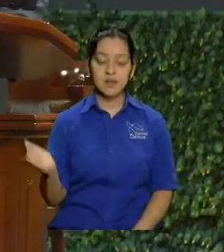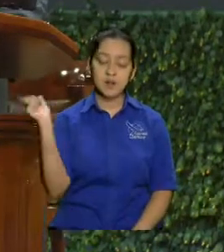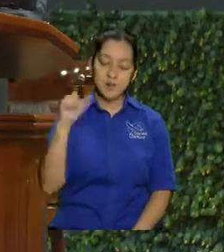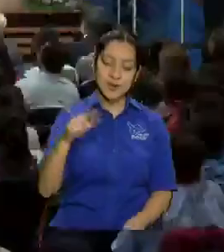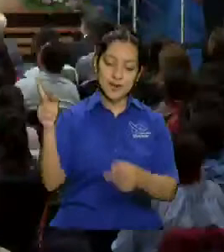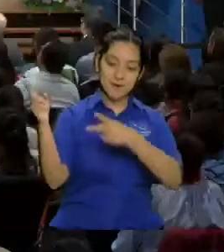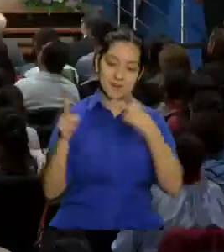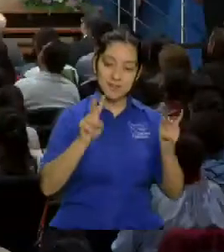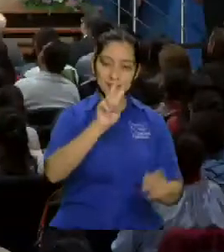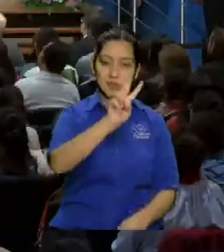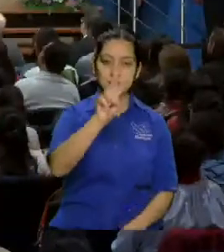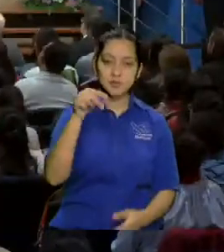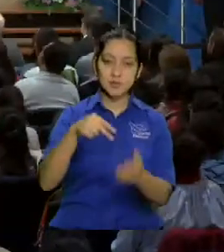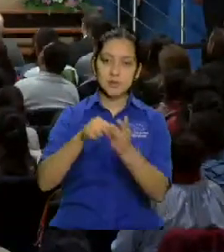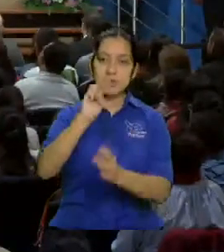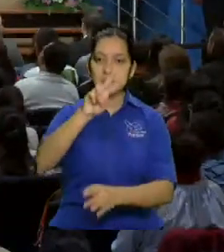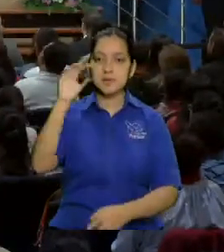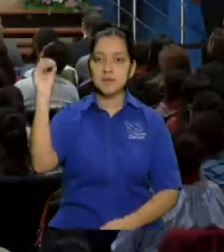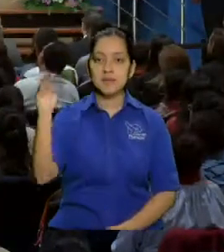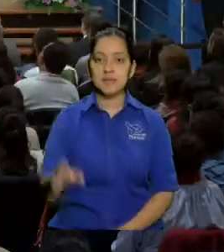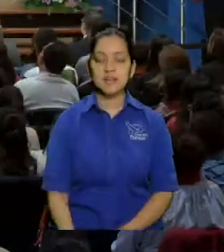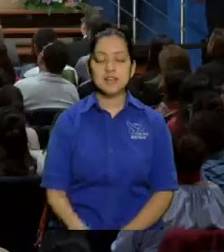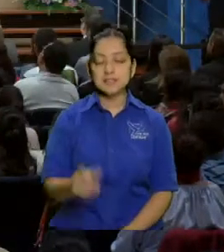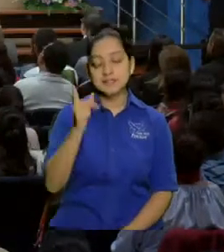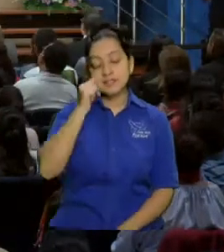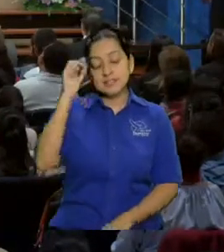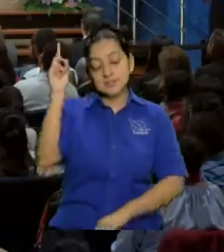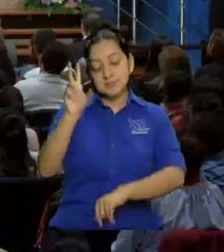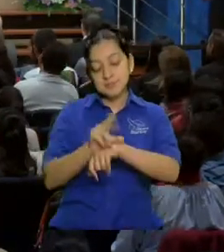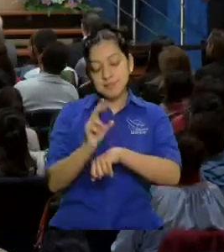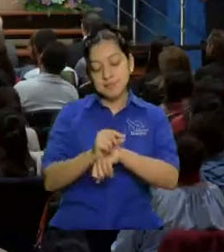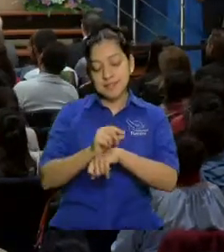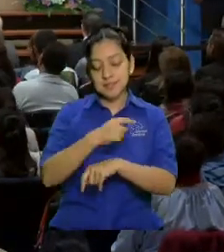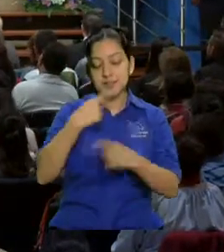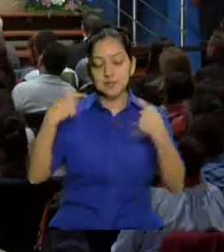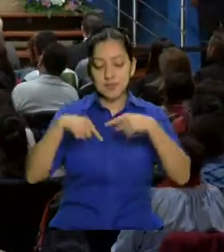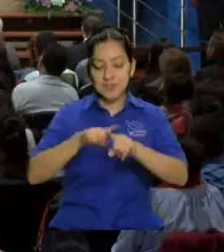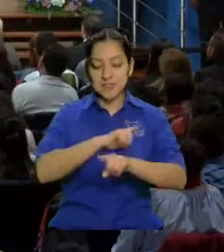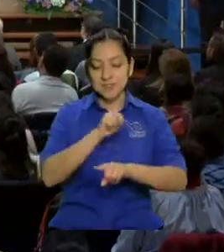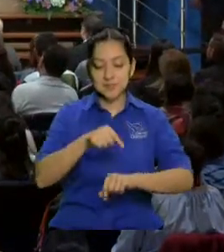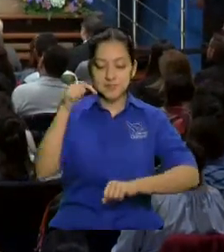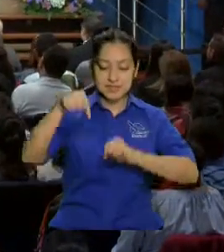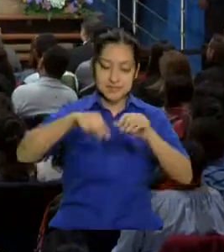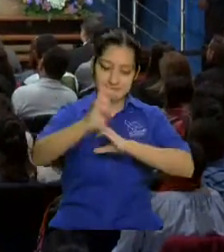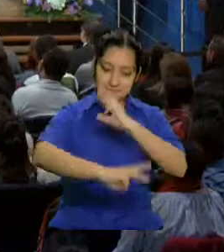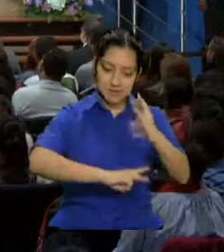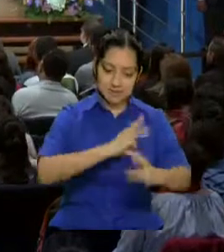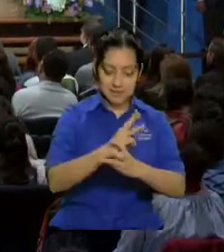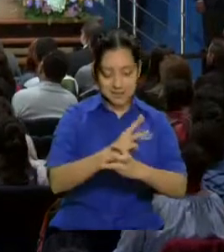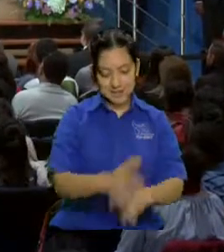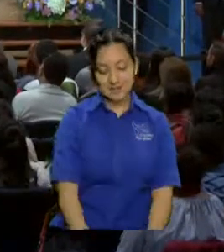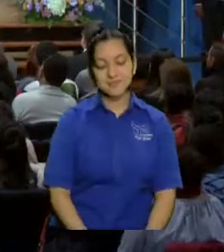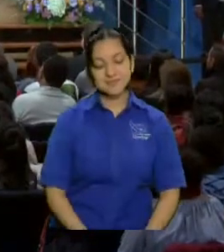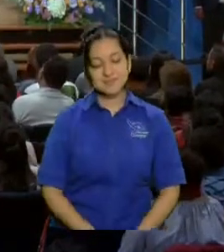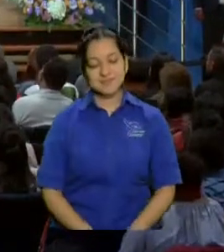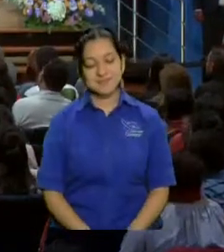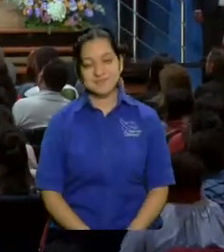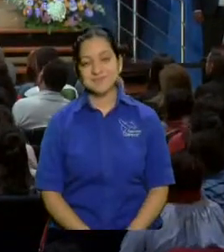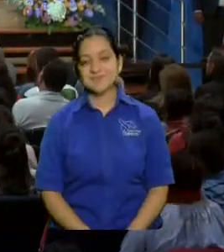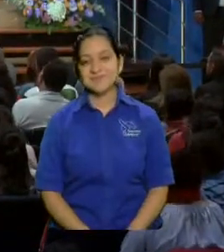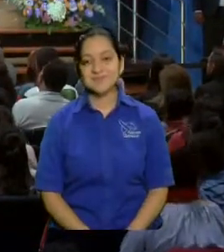2020. Si el Señor permite que todavía estemos en esta tierra, o si ya nos llevó, pues la celebramos con Él, ¿verdad?